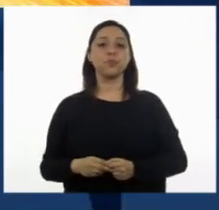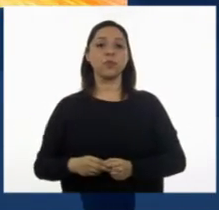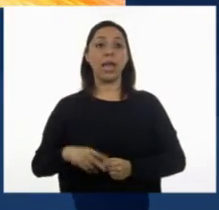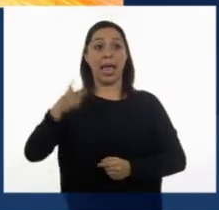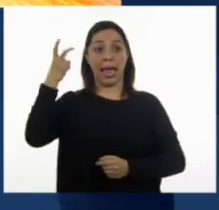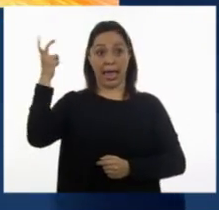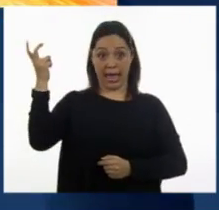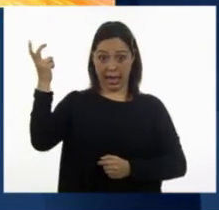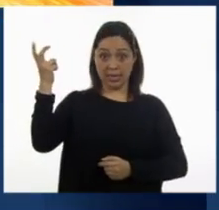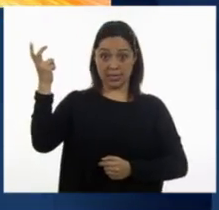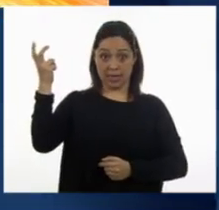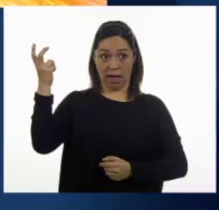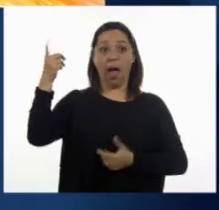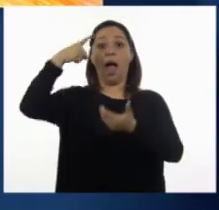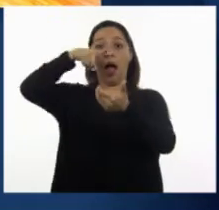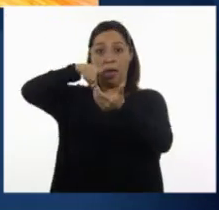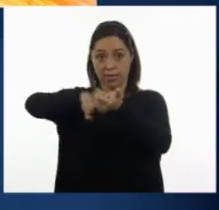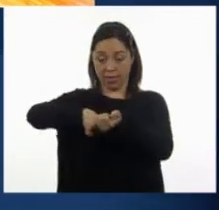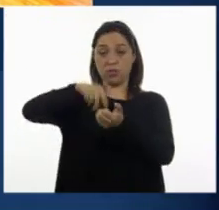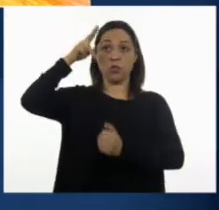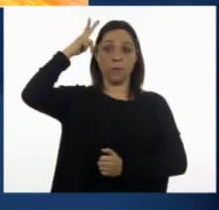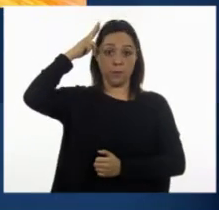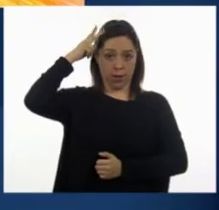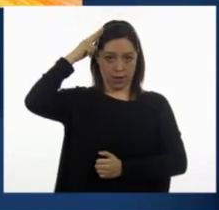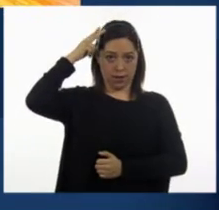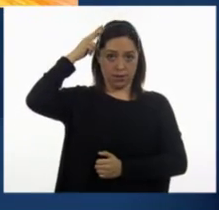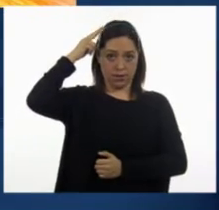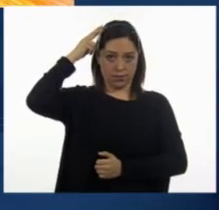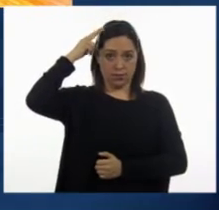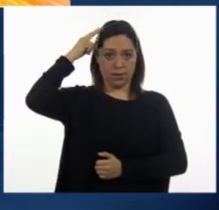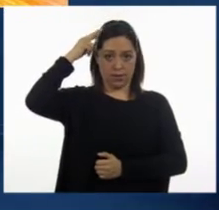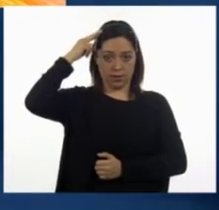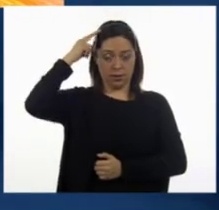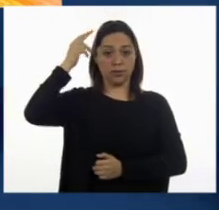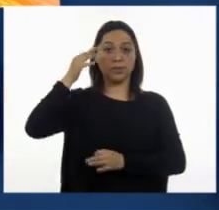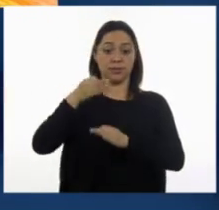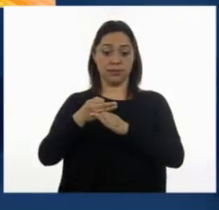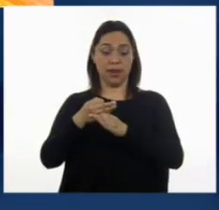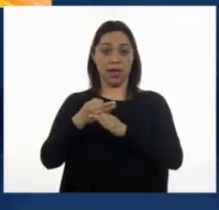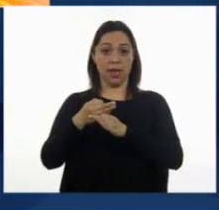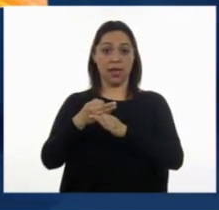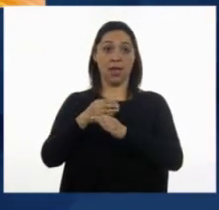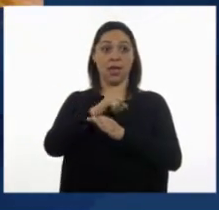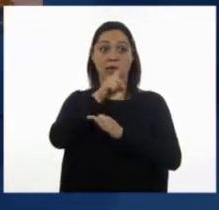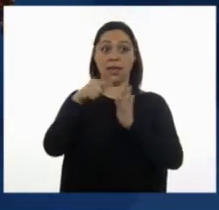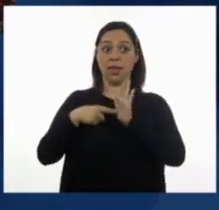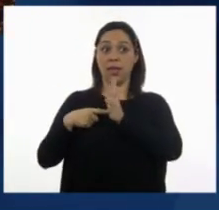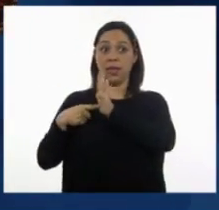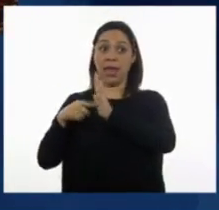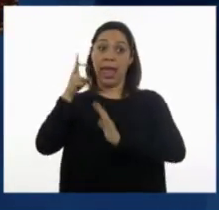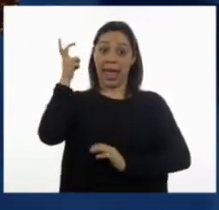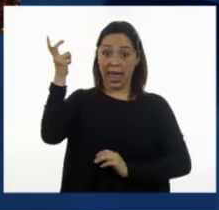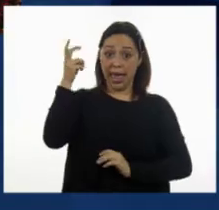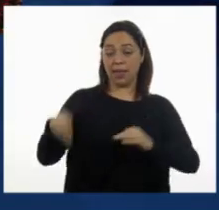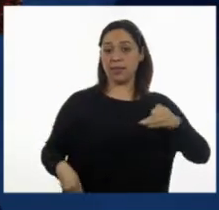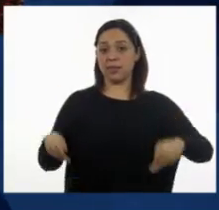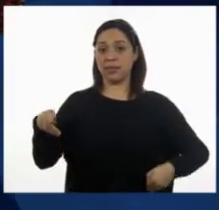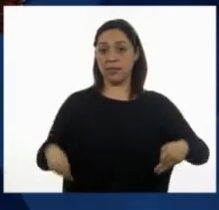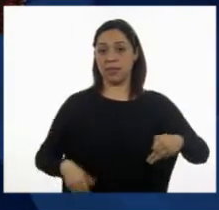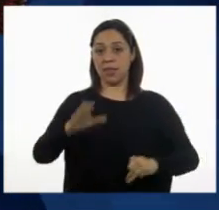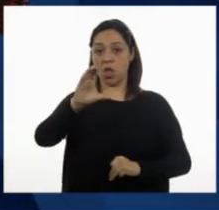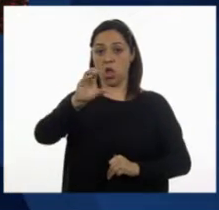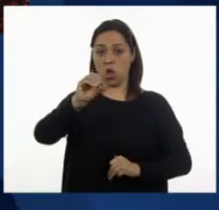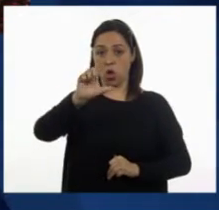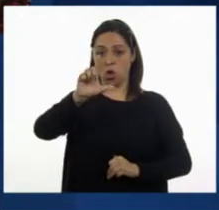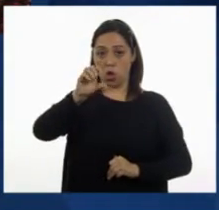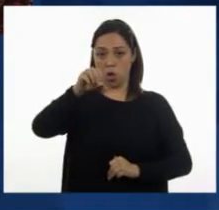Esta también es de Bellas Artes. Y el que ahorita se va a proyectar es el del Teatro de Colón. Ahora, ¿qué